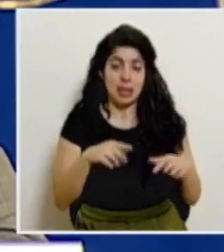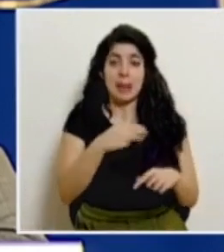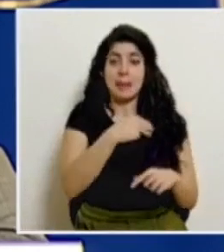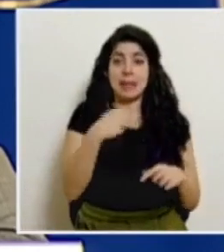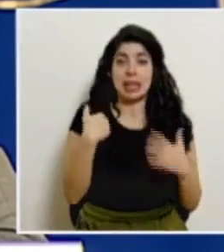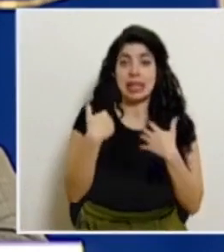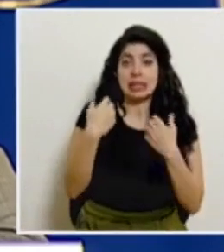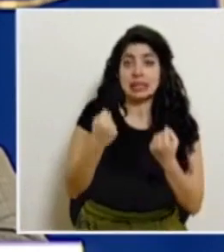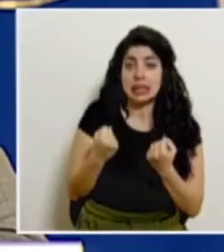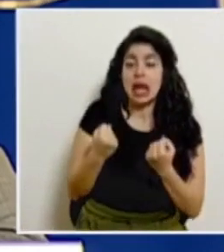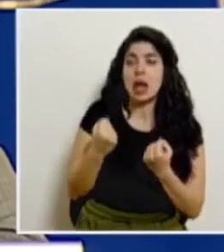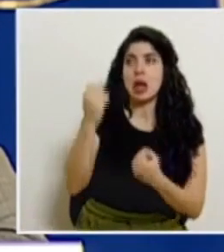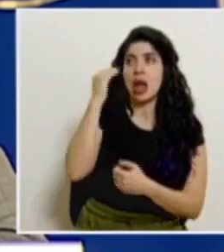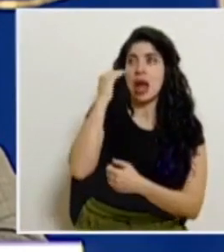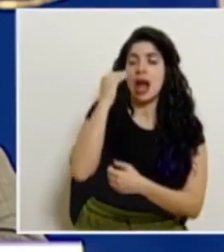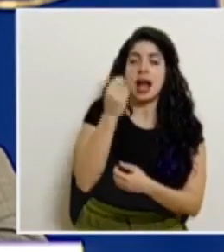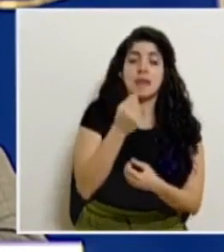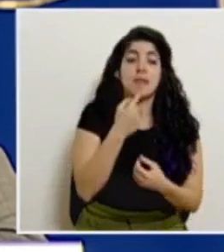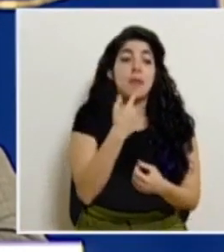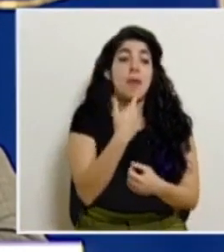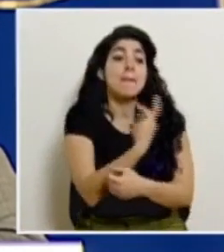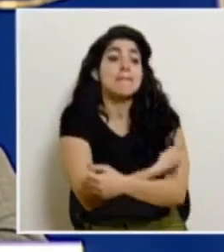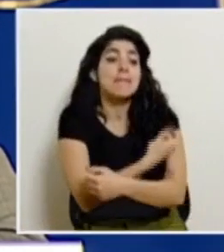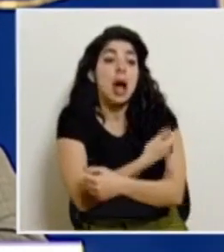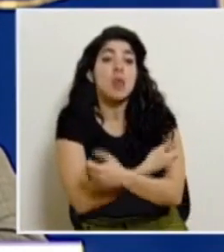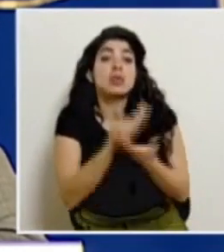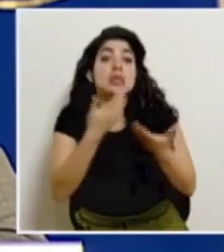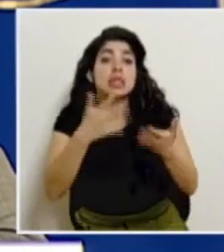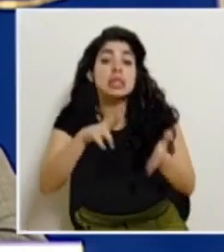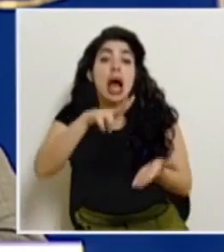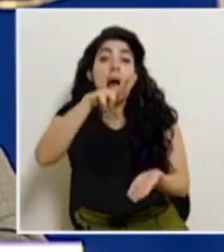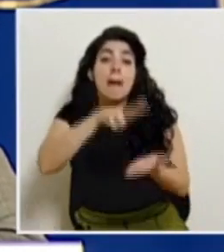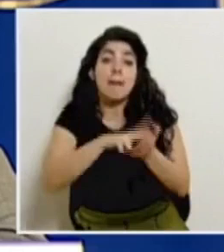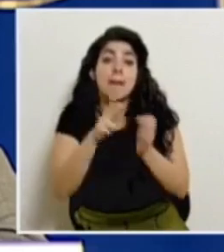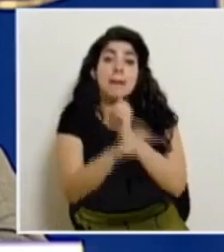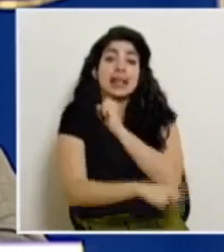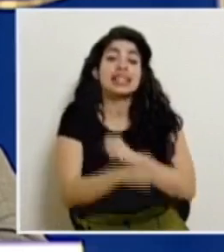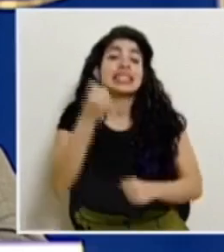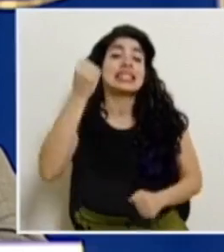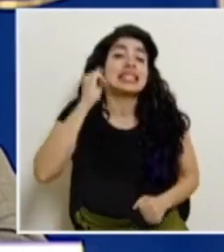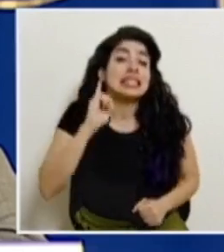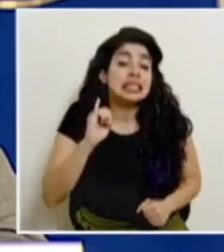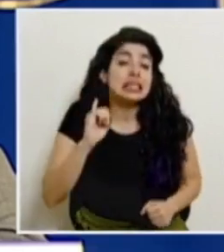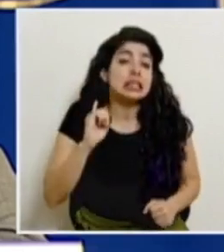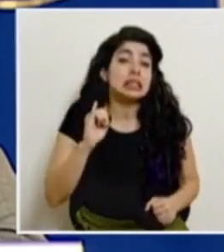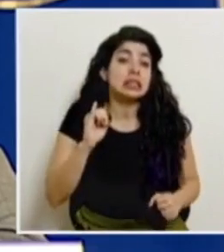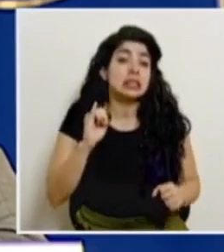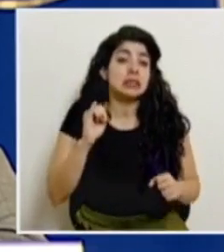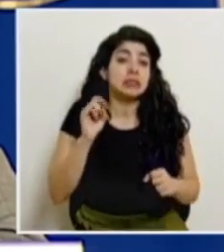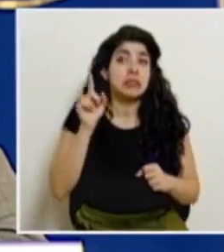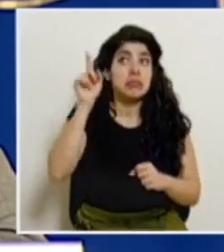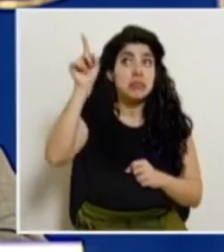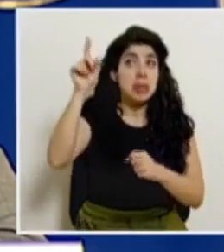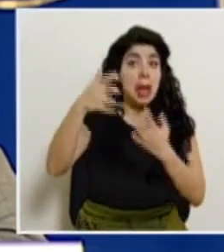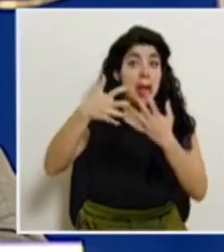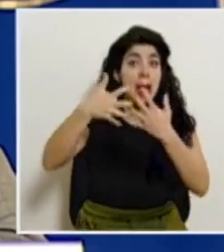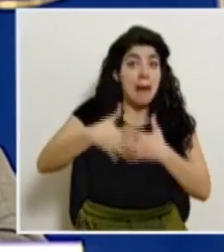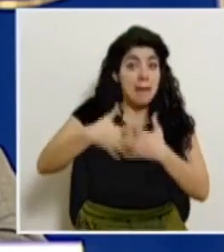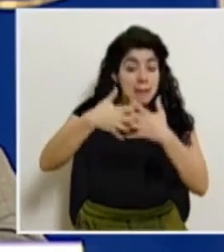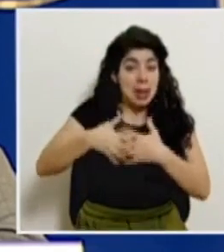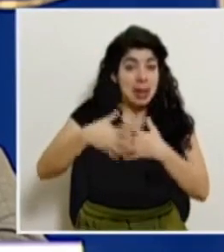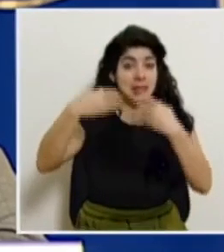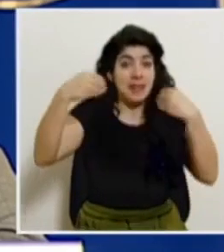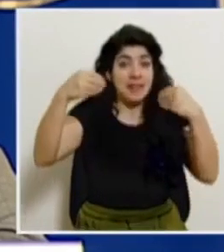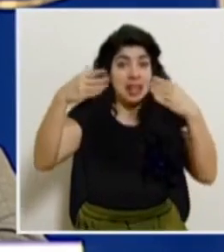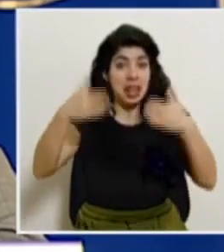salud pues lo que ha planteado es que las vacunas que están aprobadas en el país si hay anuencia de parte de las farmacéuticas y